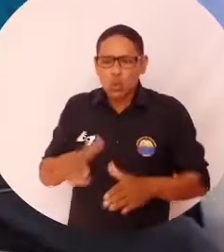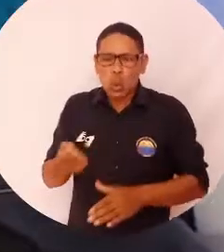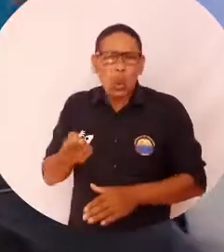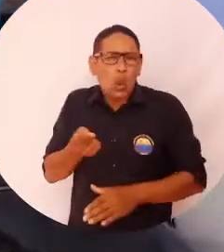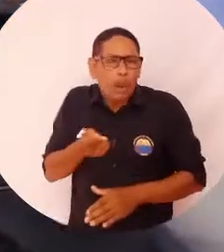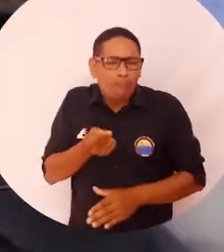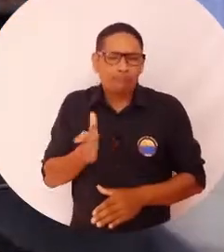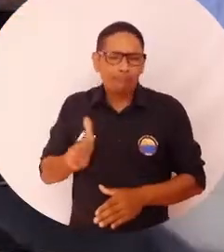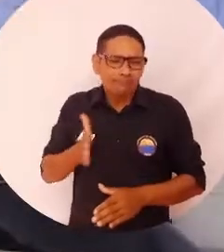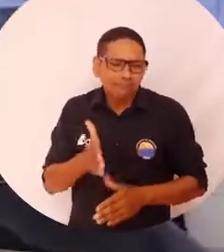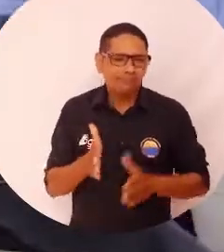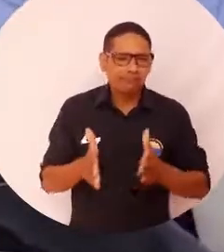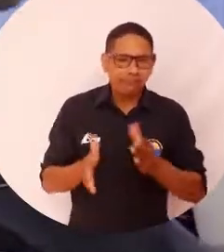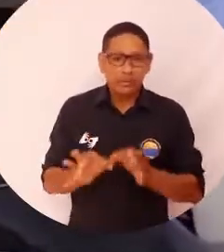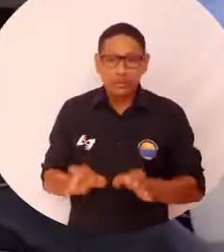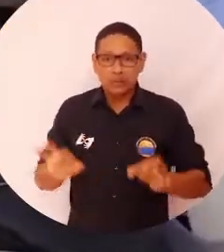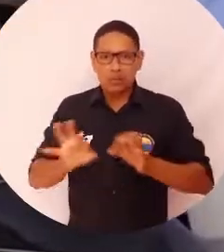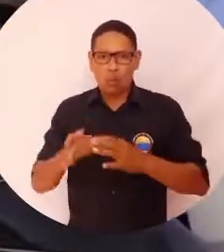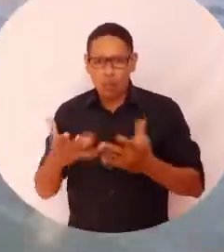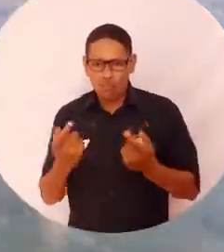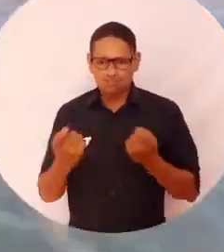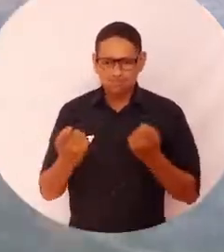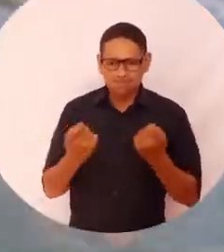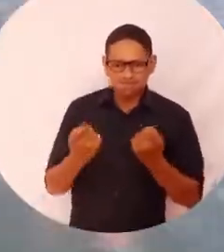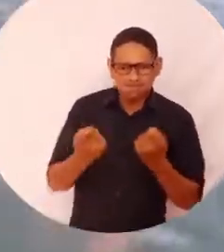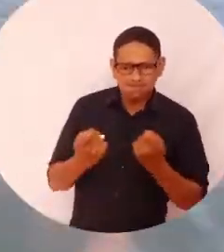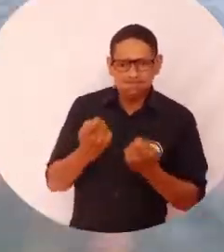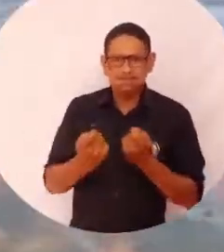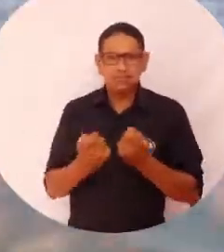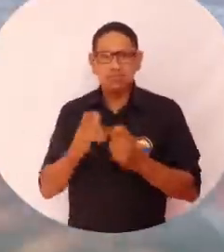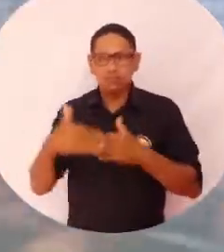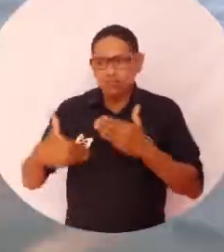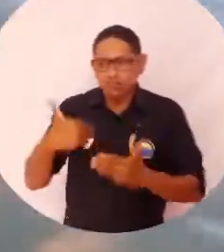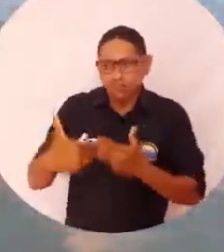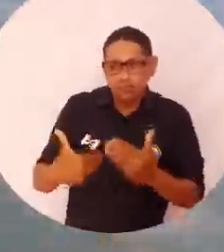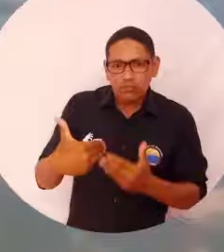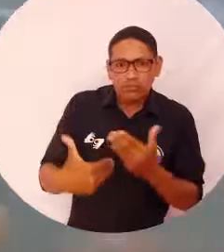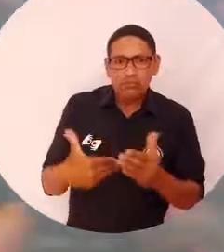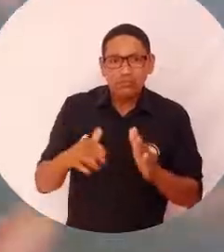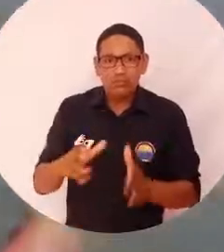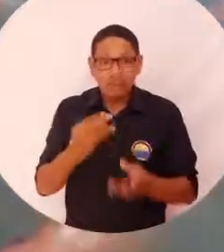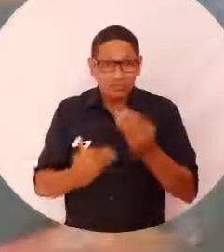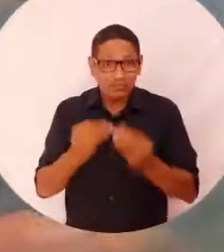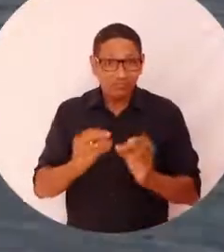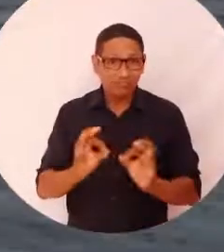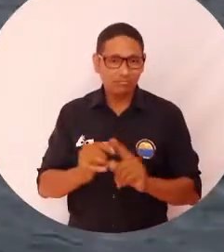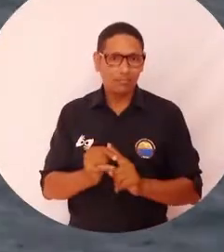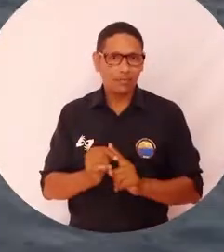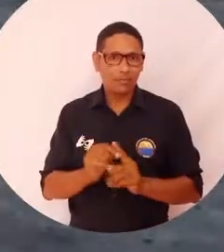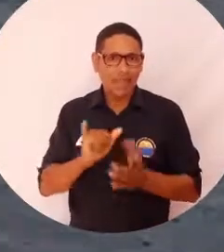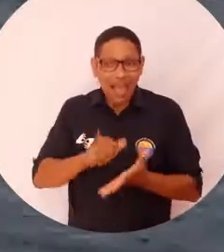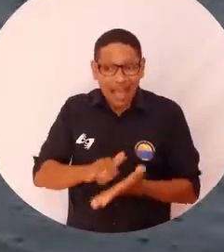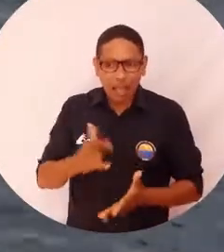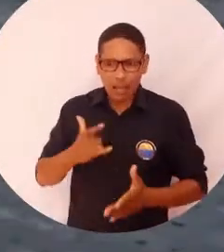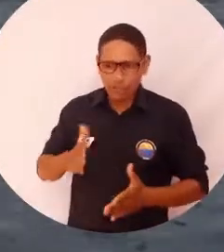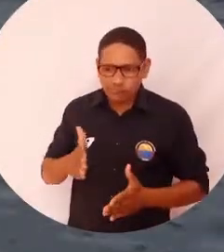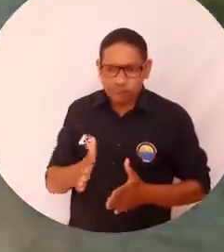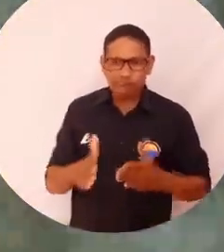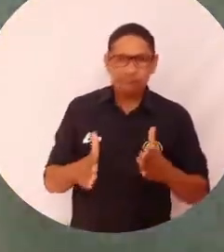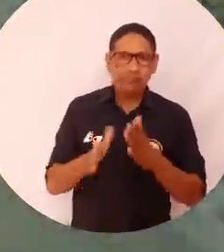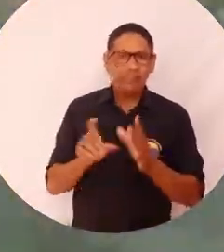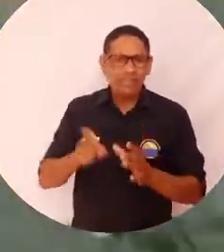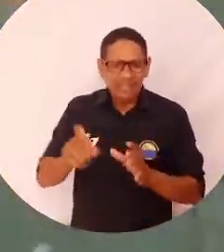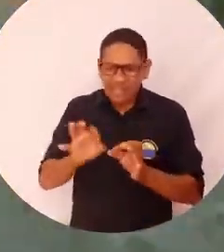semillas, debido a la dificultad del manejo y la alimentación de las primeras fases de desarrollo de estos organismos. En estas fases, los